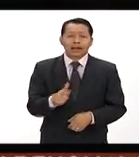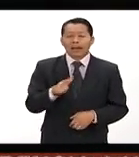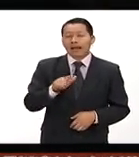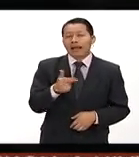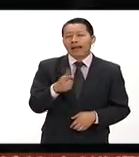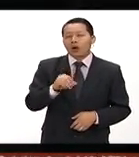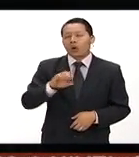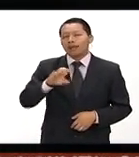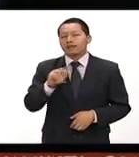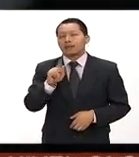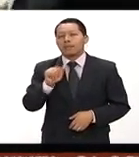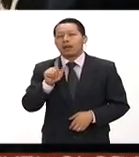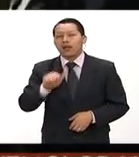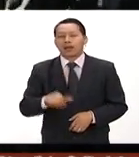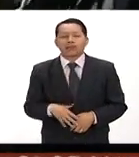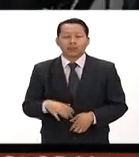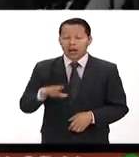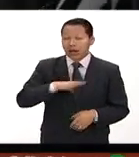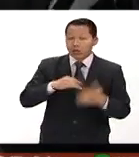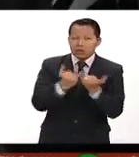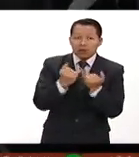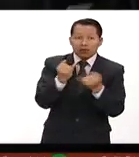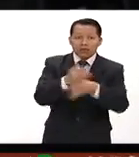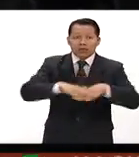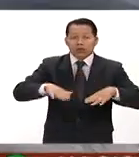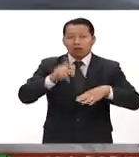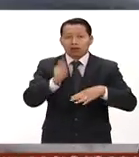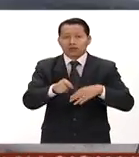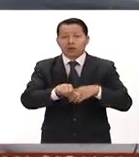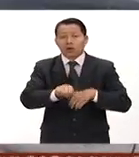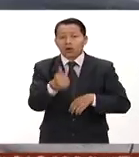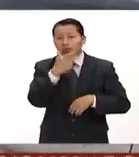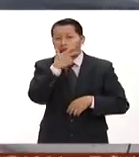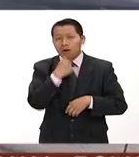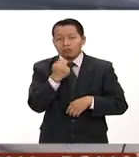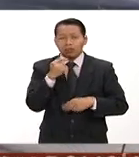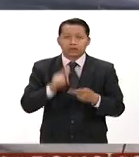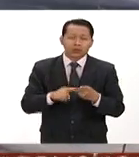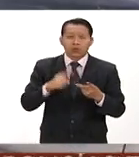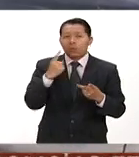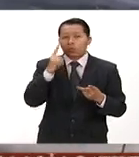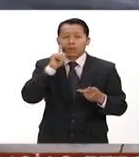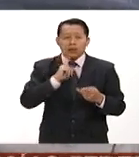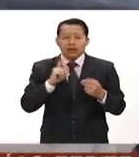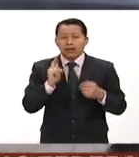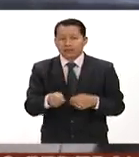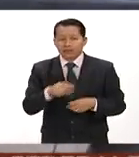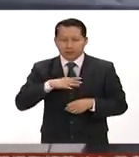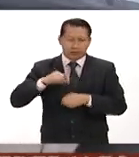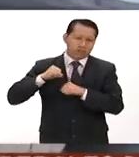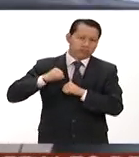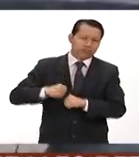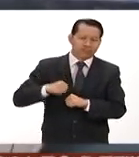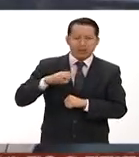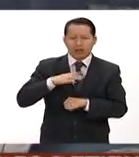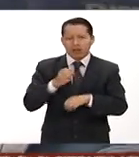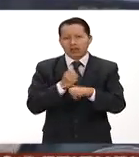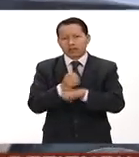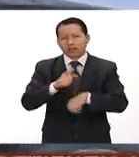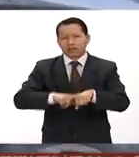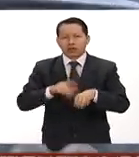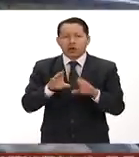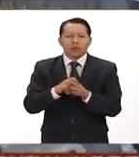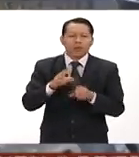información preocupante, se trata de 11 hombres y una mujer. Las autoridades estatales indagan en estados